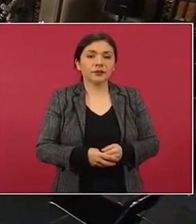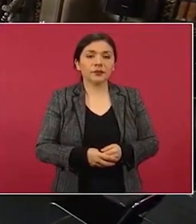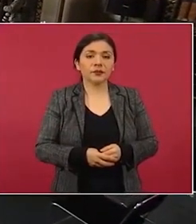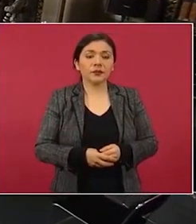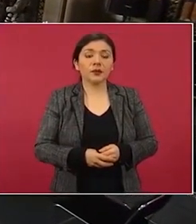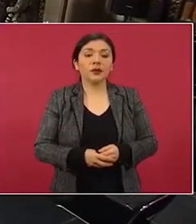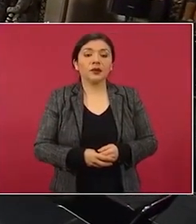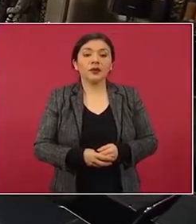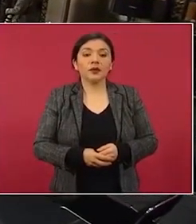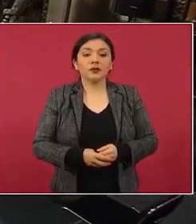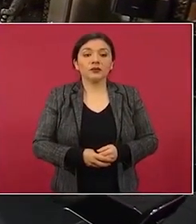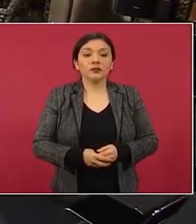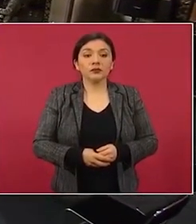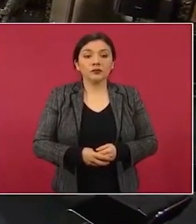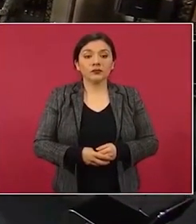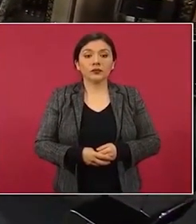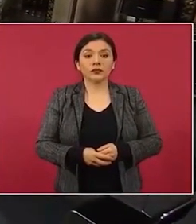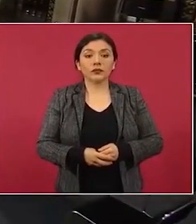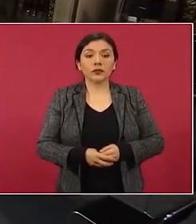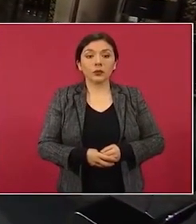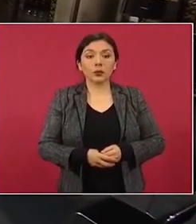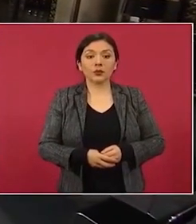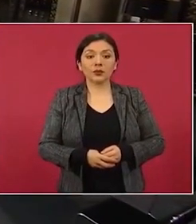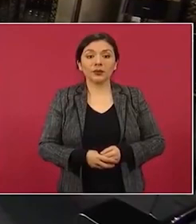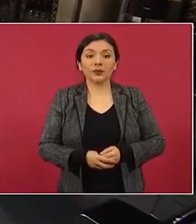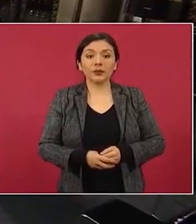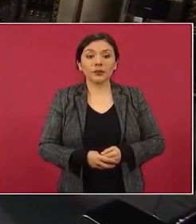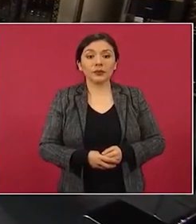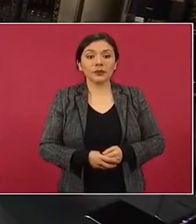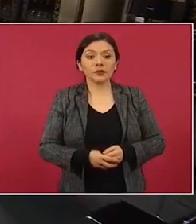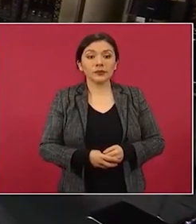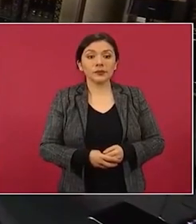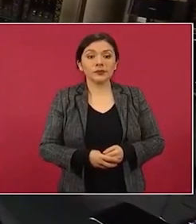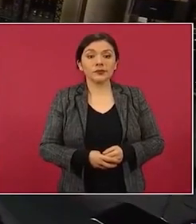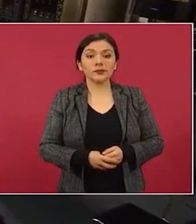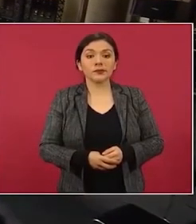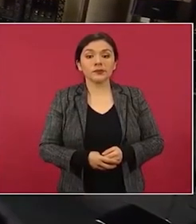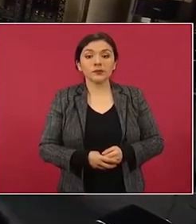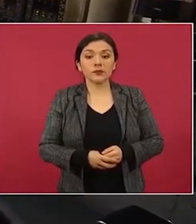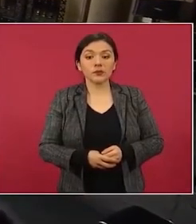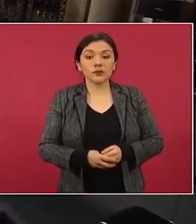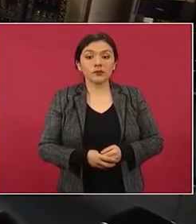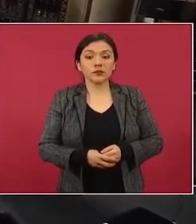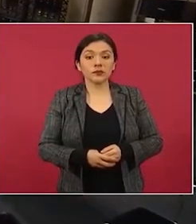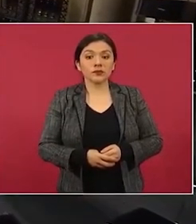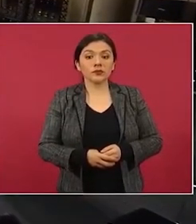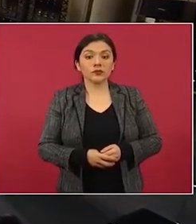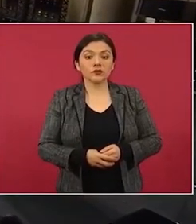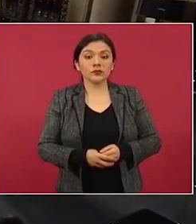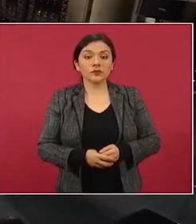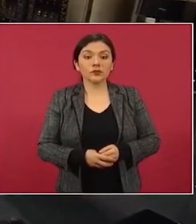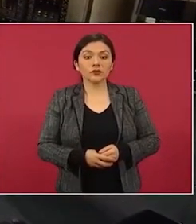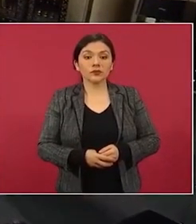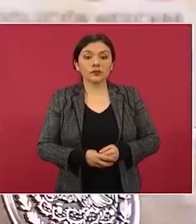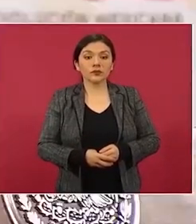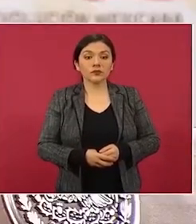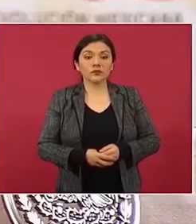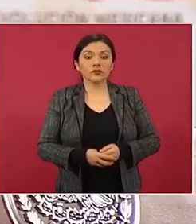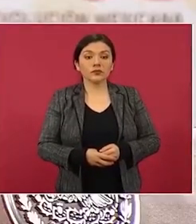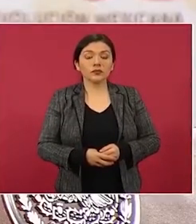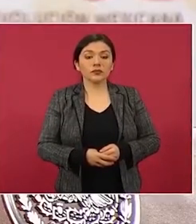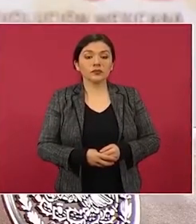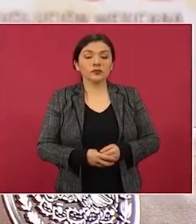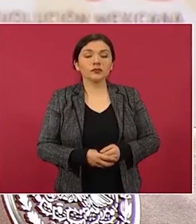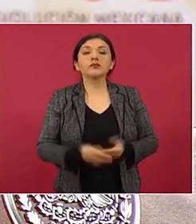se puede hablar sin